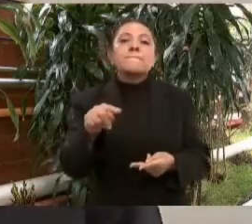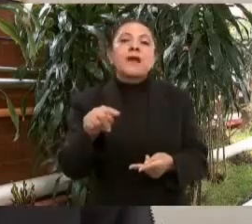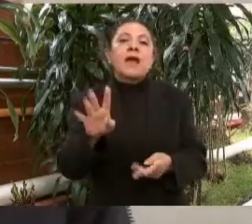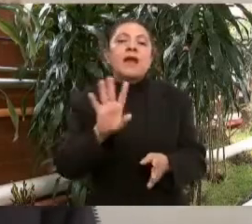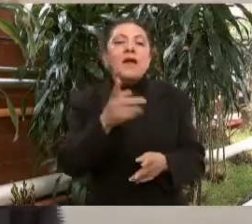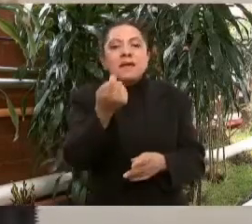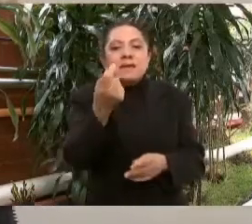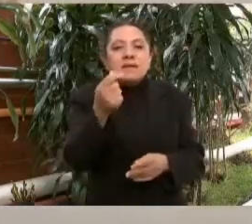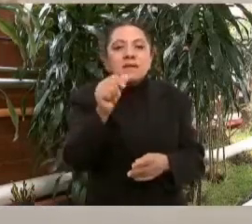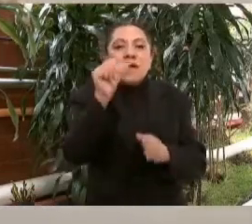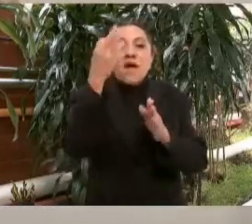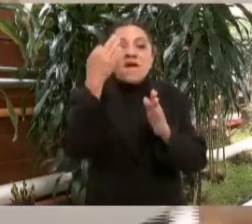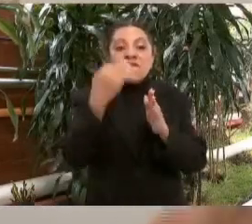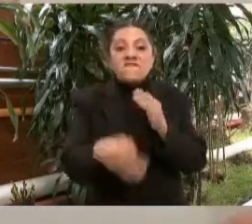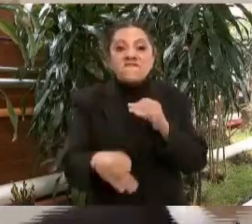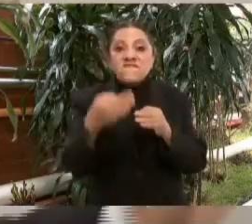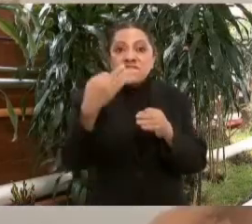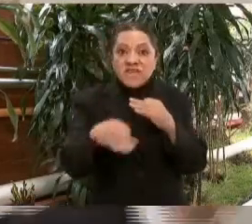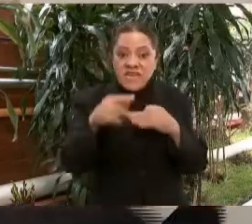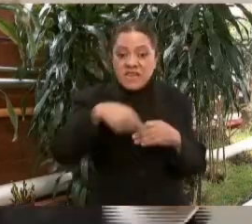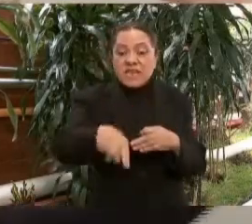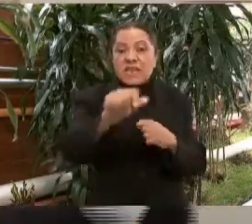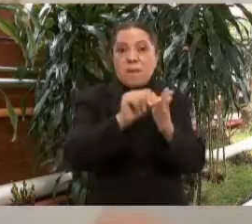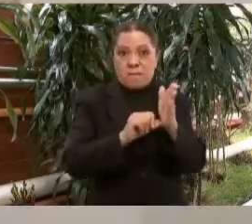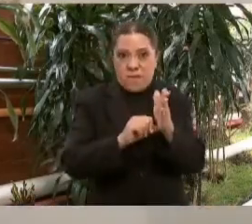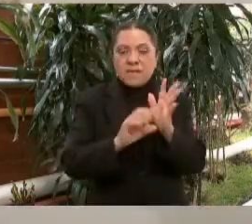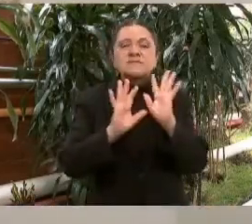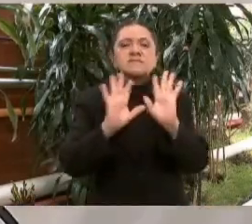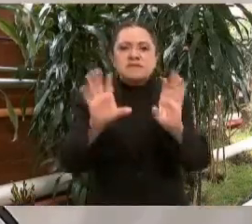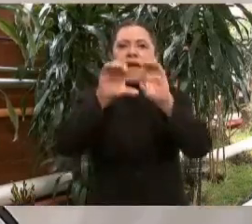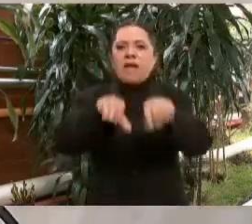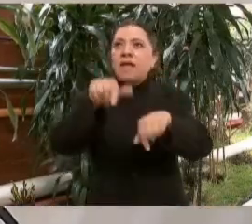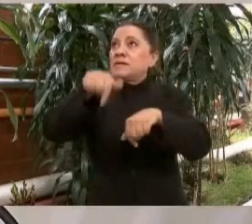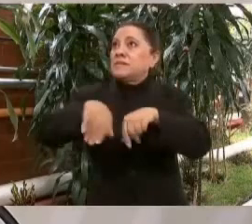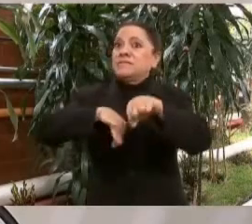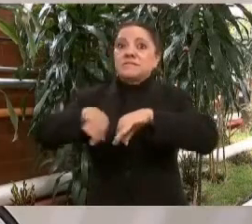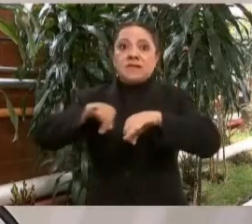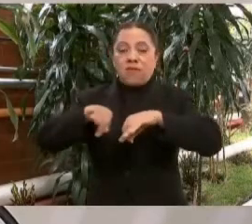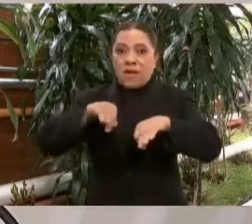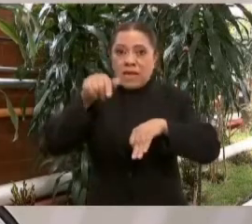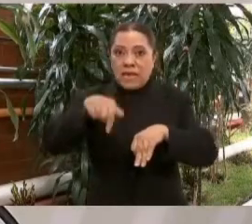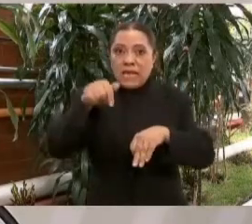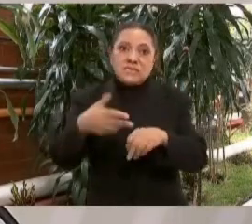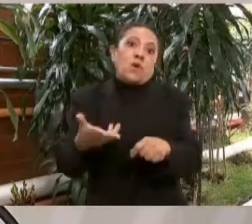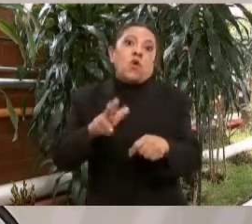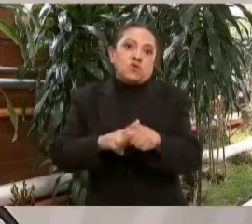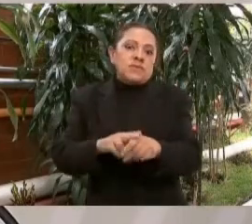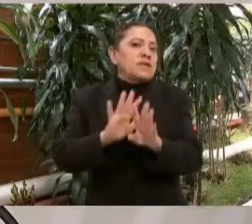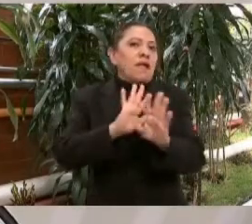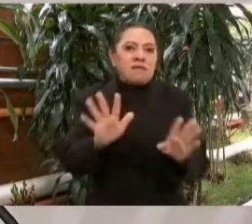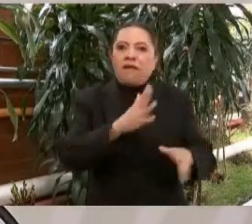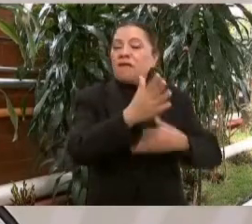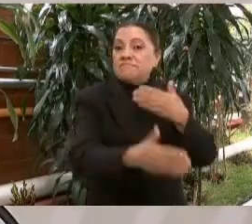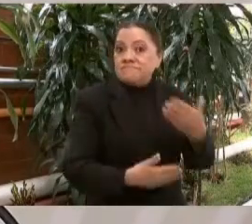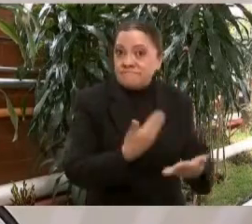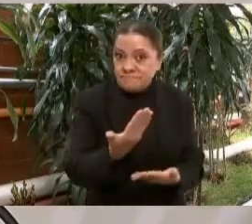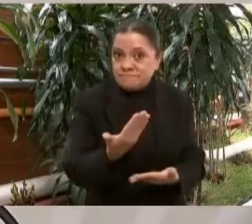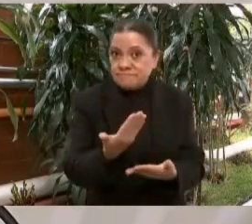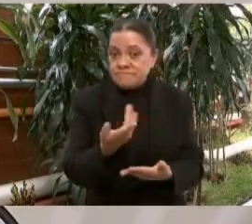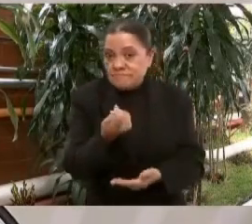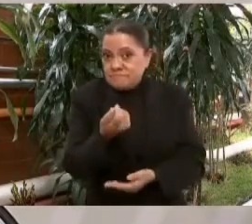tardar a finales de este mes entre ya en operación este hospital, las